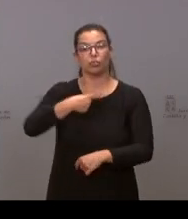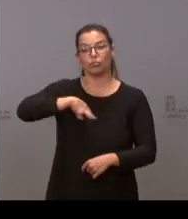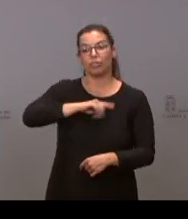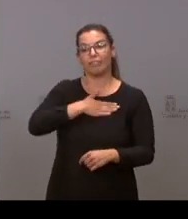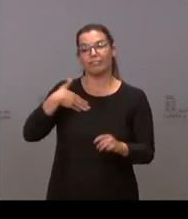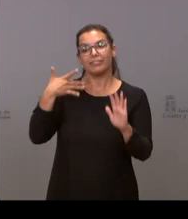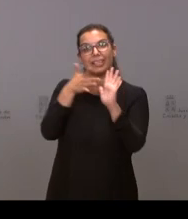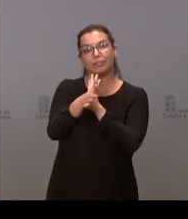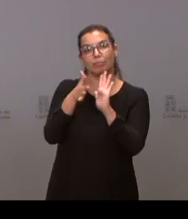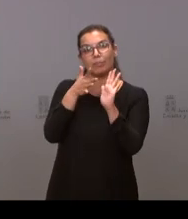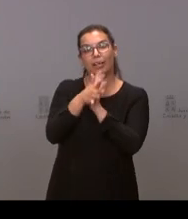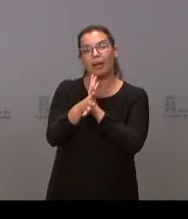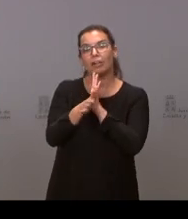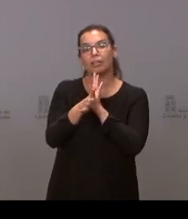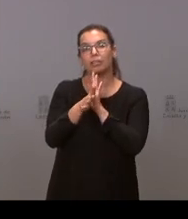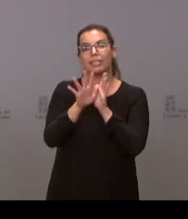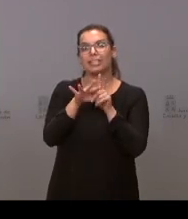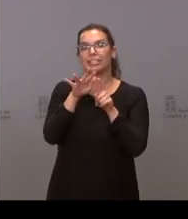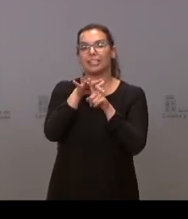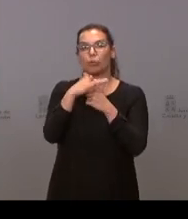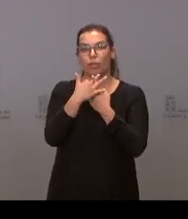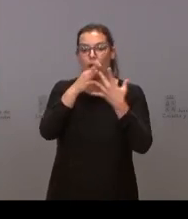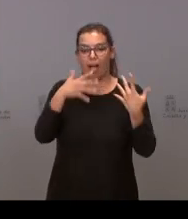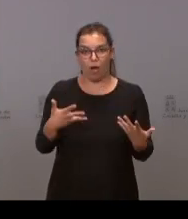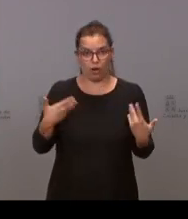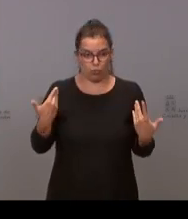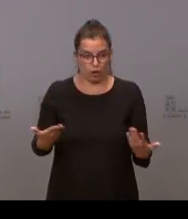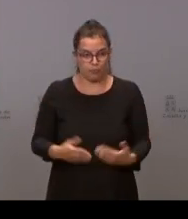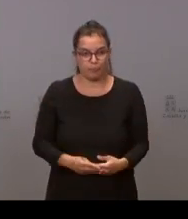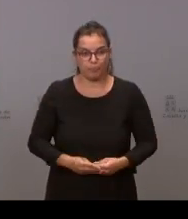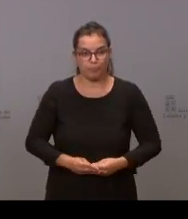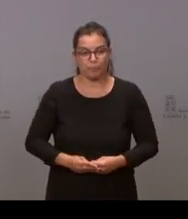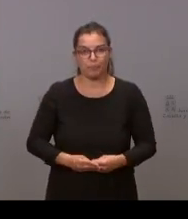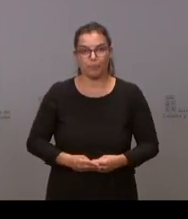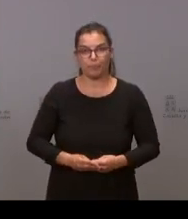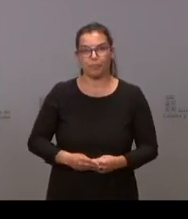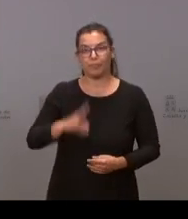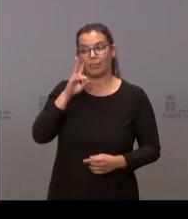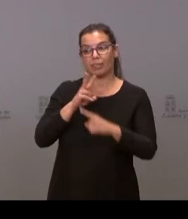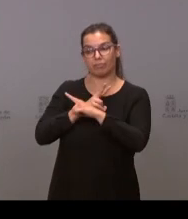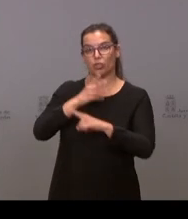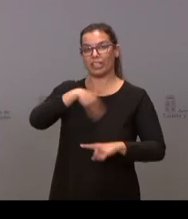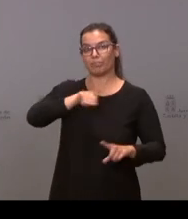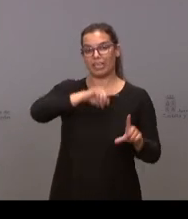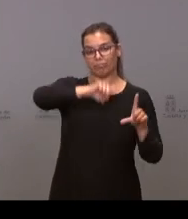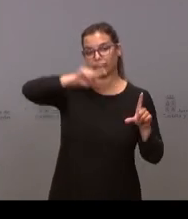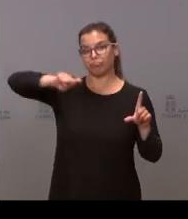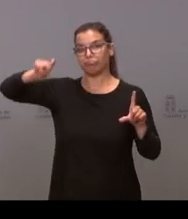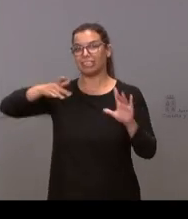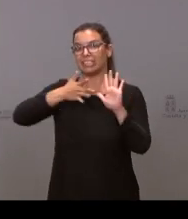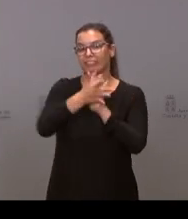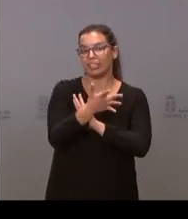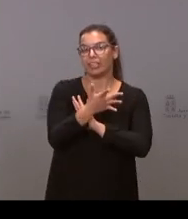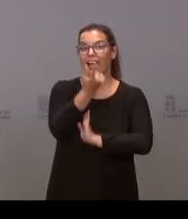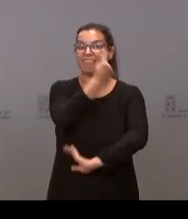cuál es la situación en este momento. Esta es la campaña de vacunación en España, dosis diarias